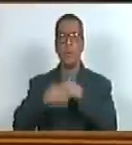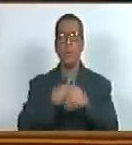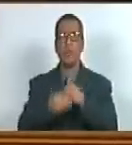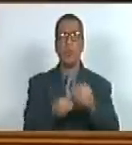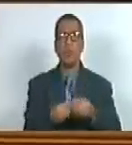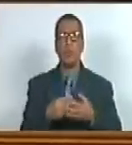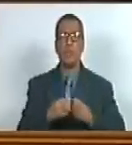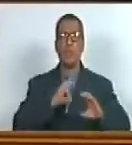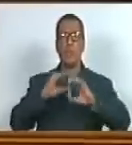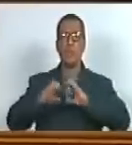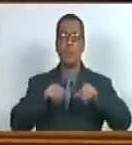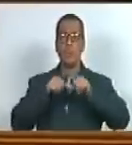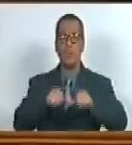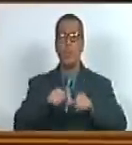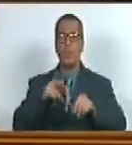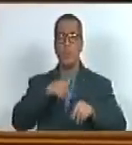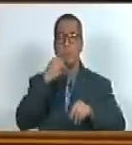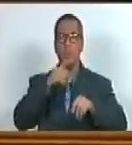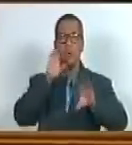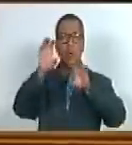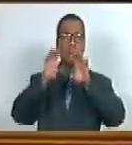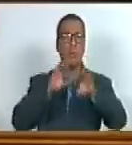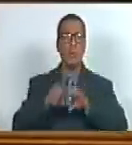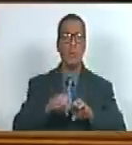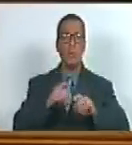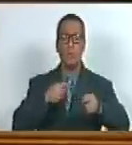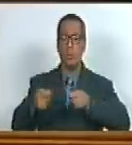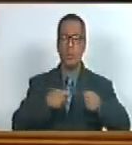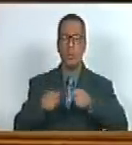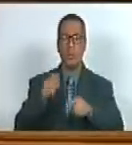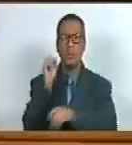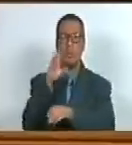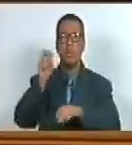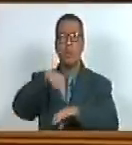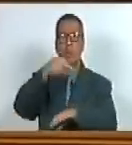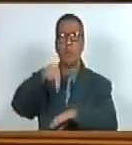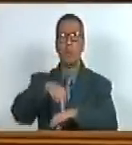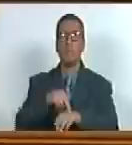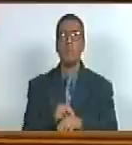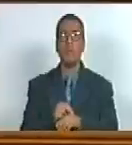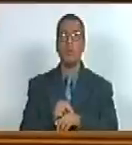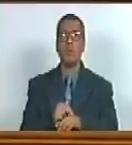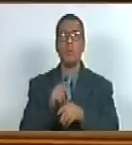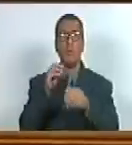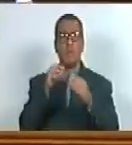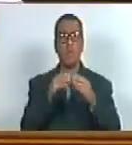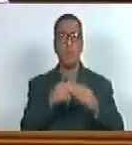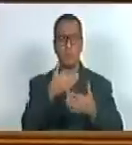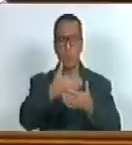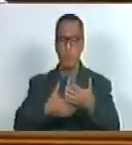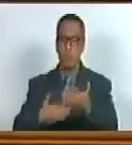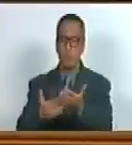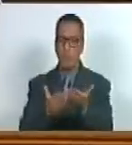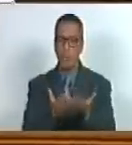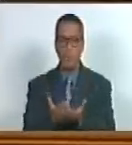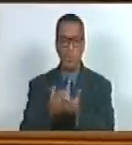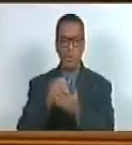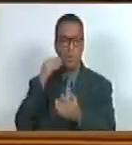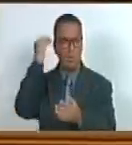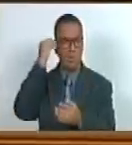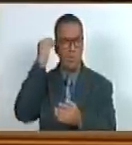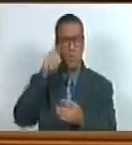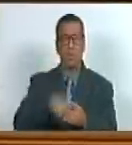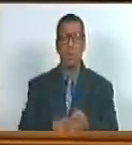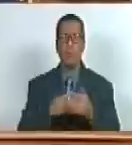por favor a las Comisiones Permanentes de Política Interior y de Contraloría de la Asamblea Nacional a los efectos de su estudio concienzudo siguiente